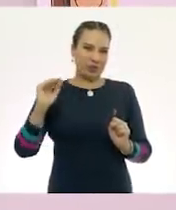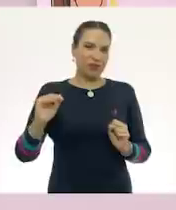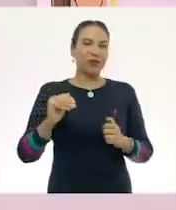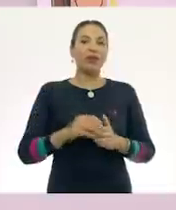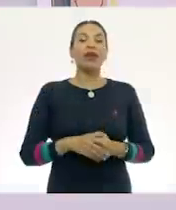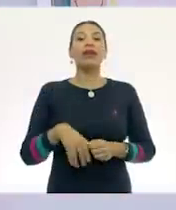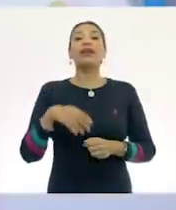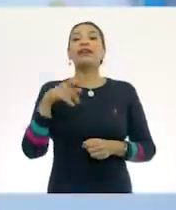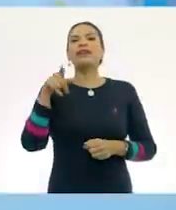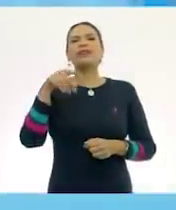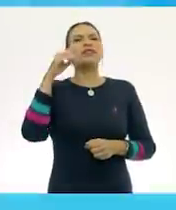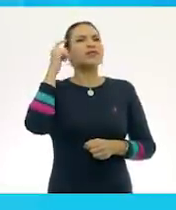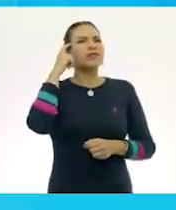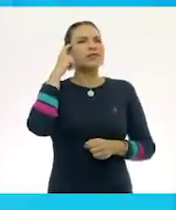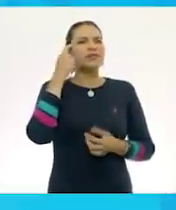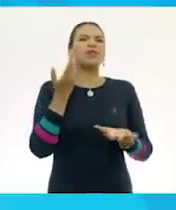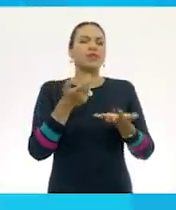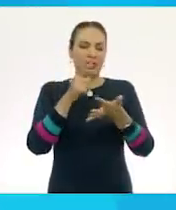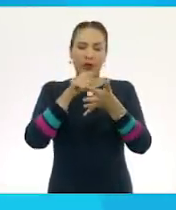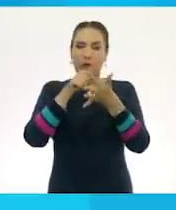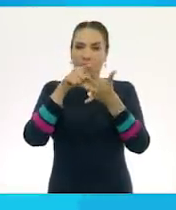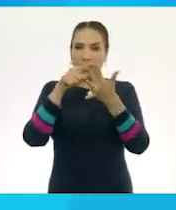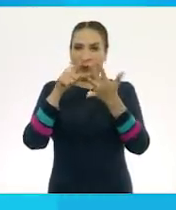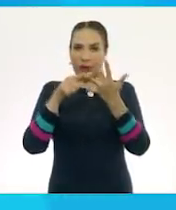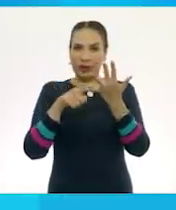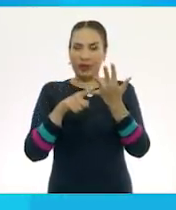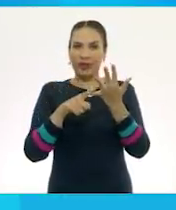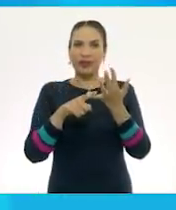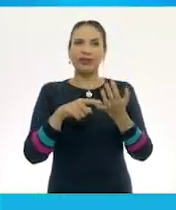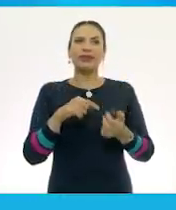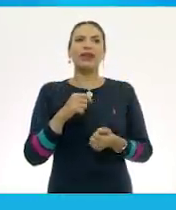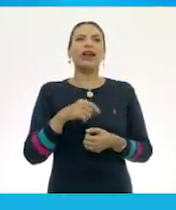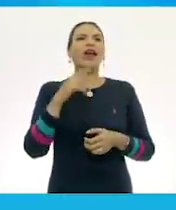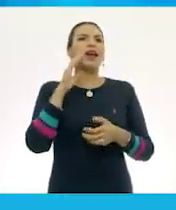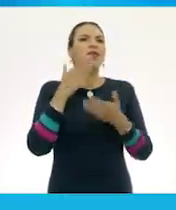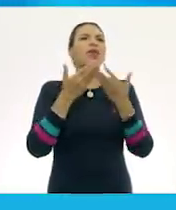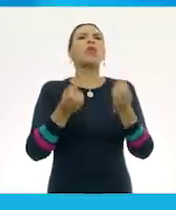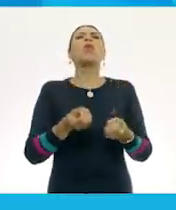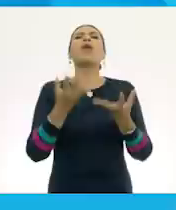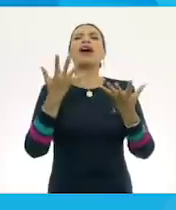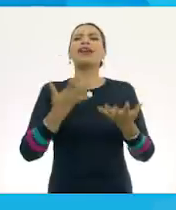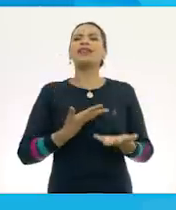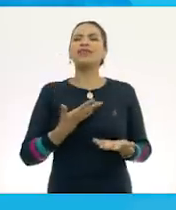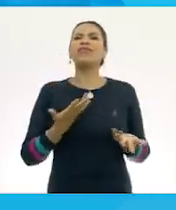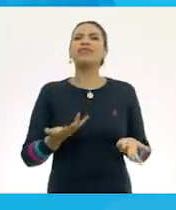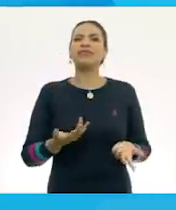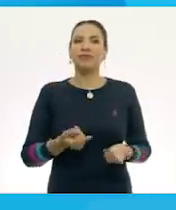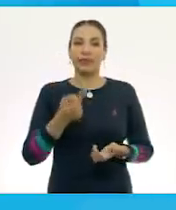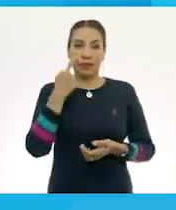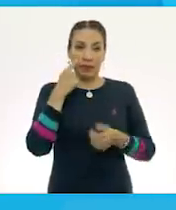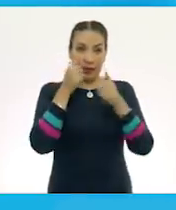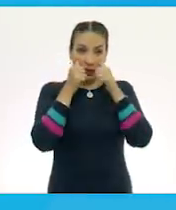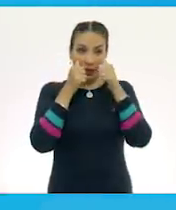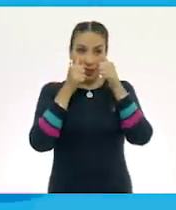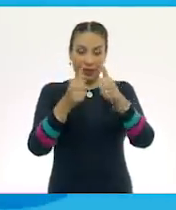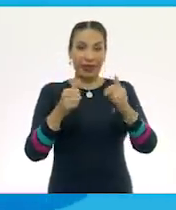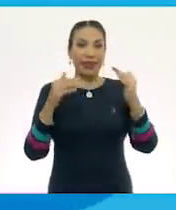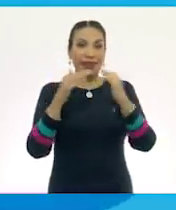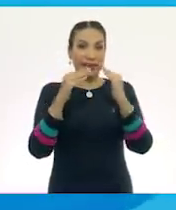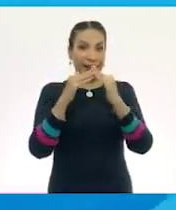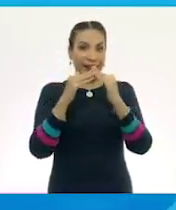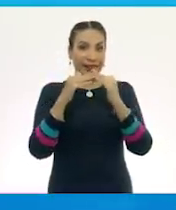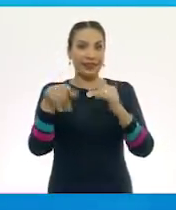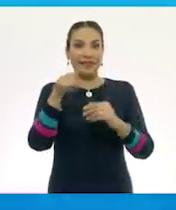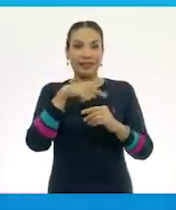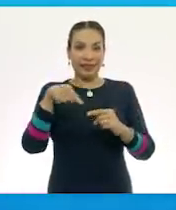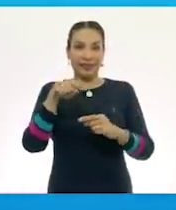¿Te parece si los contamos? Sí. Vamos a ver cuántos son. A ver, presten mucha atención en casa, niñas y